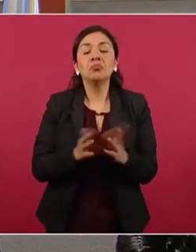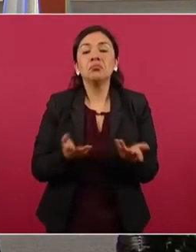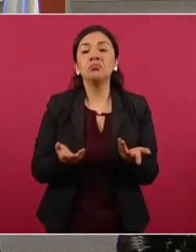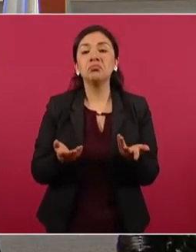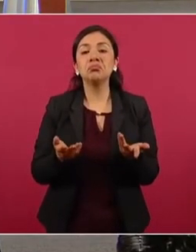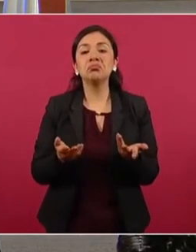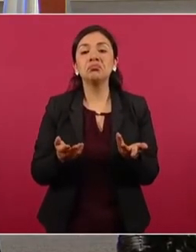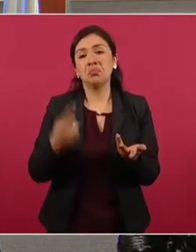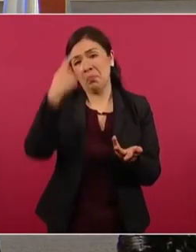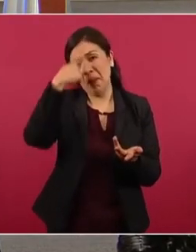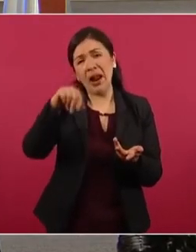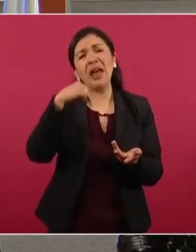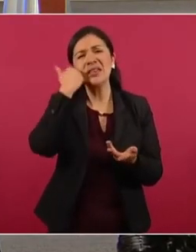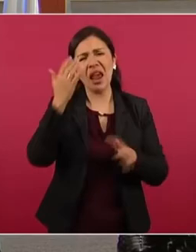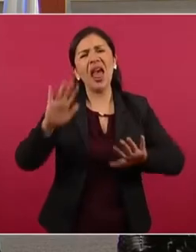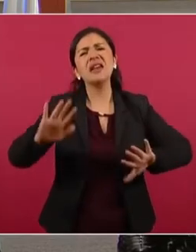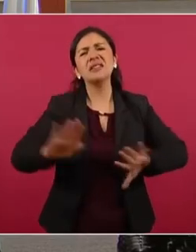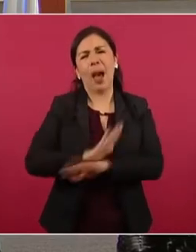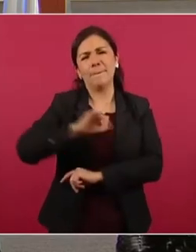a un cambio de gobierno.